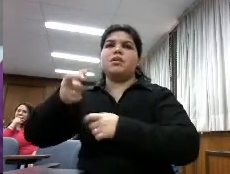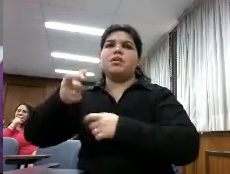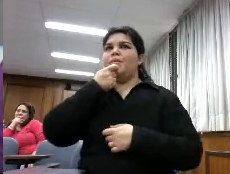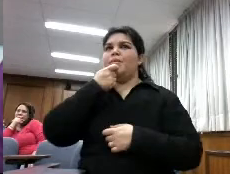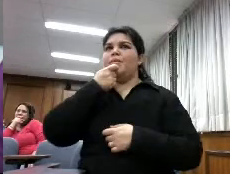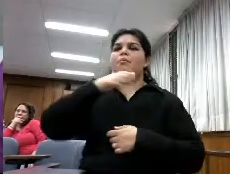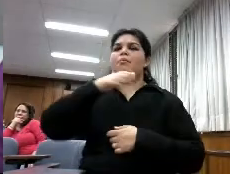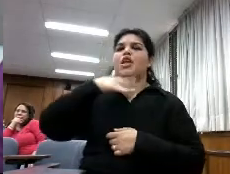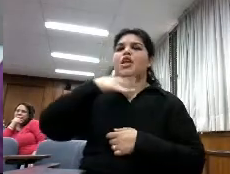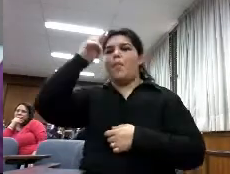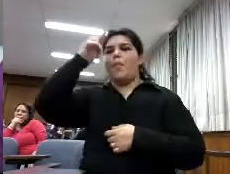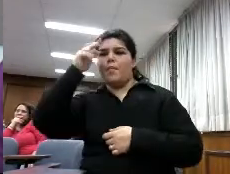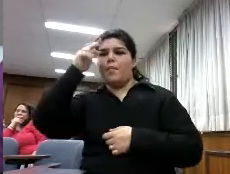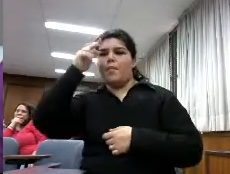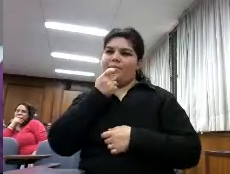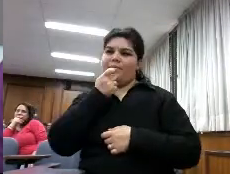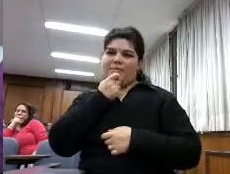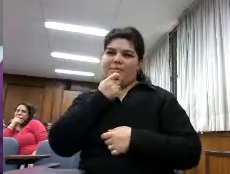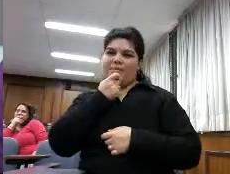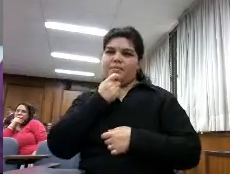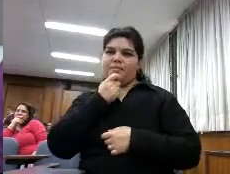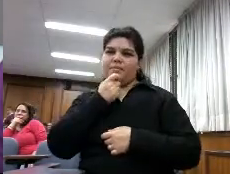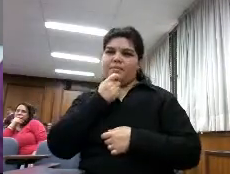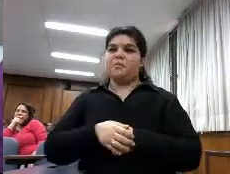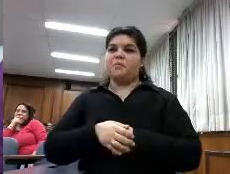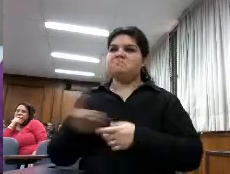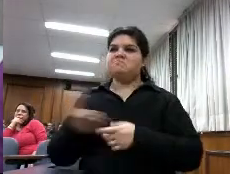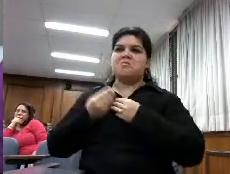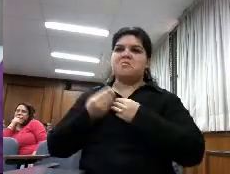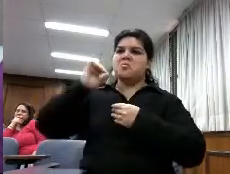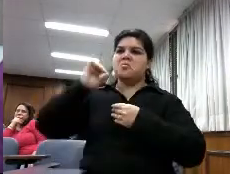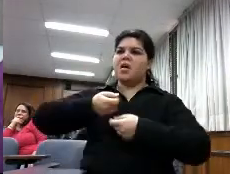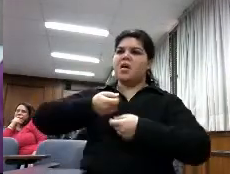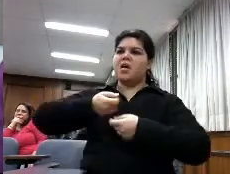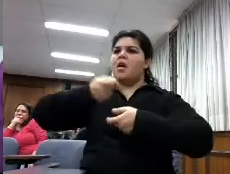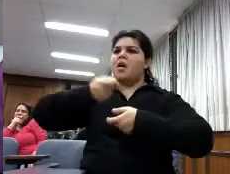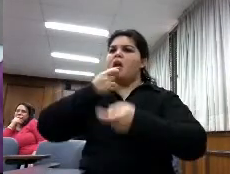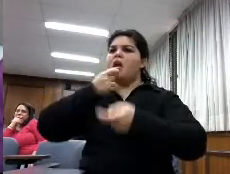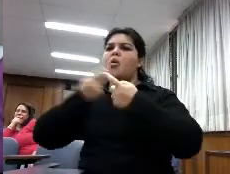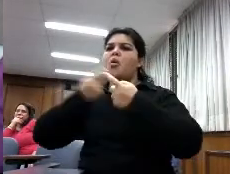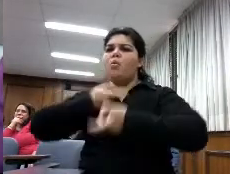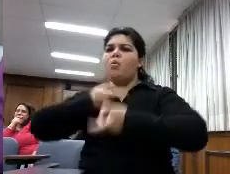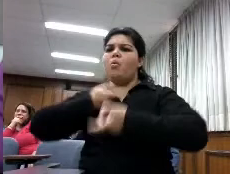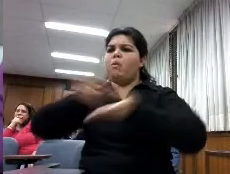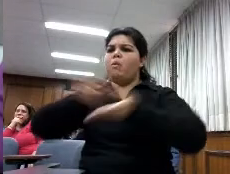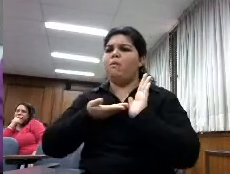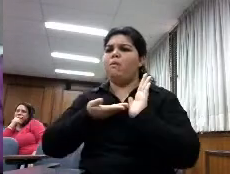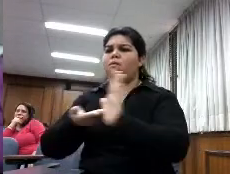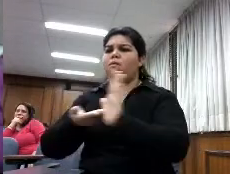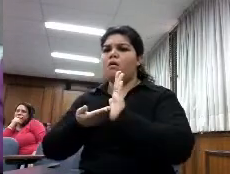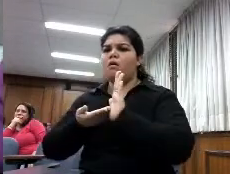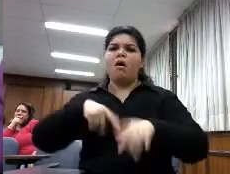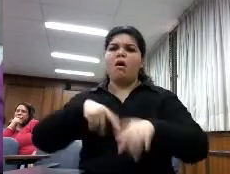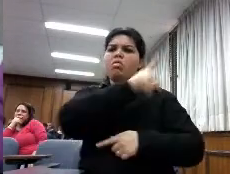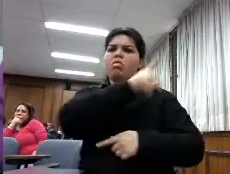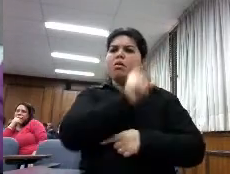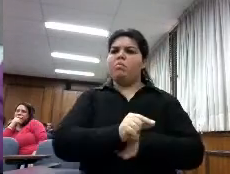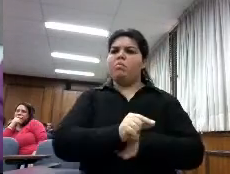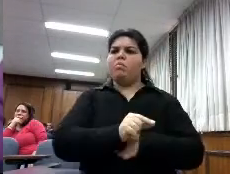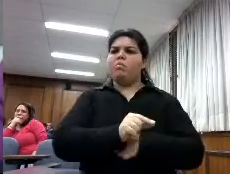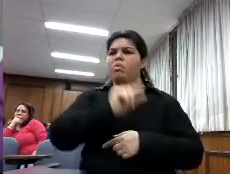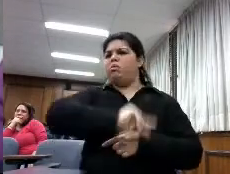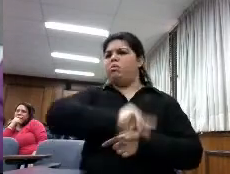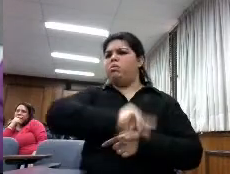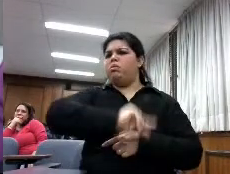por ejemplo contribuyeron a la difusión de la encuesta y en otros países la respuesta fue muy baja como es el caso de Brasil que